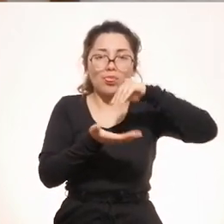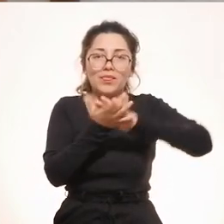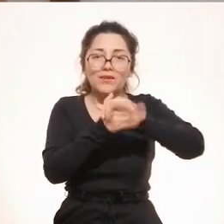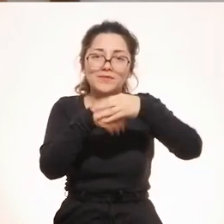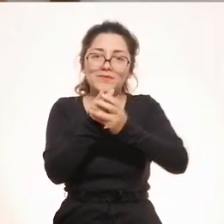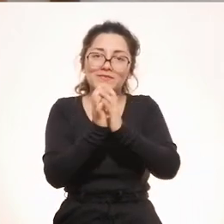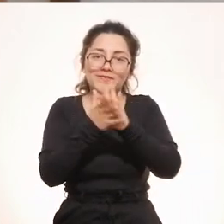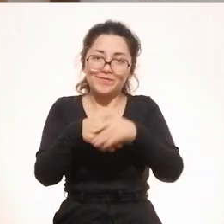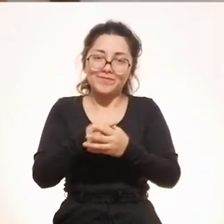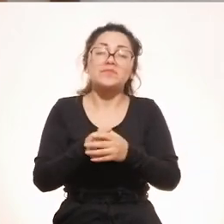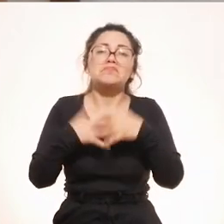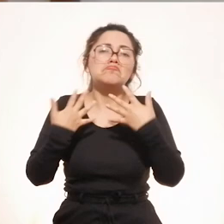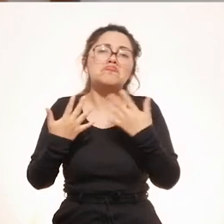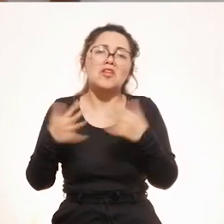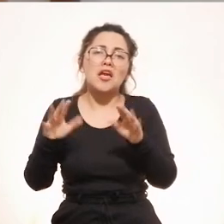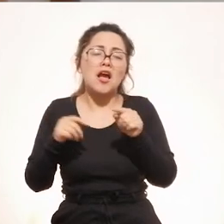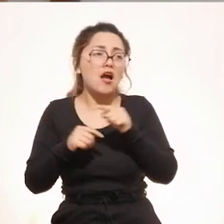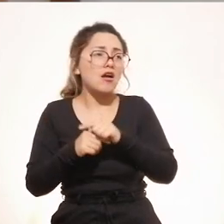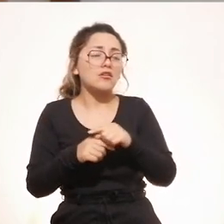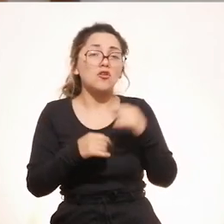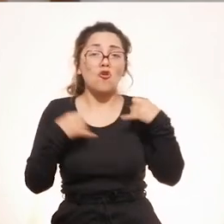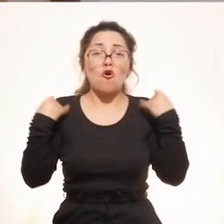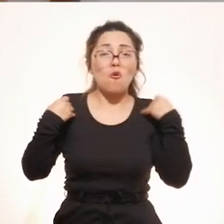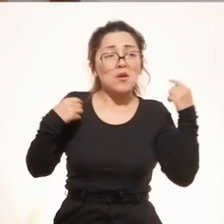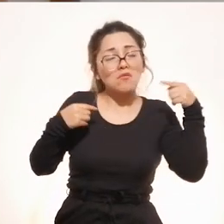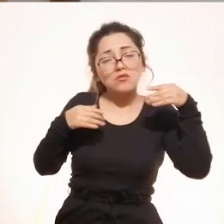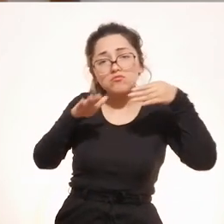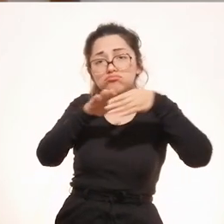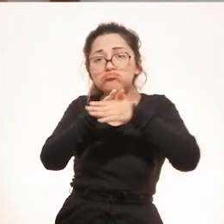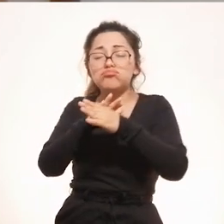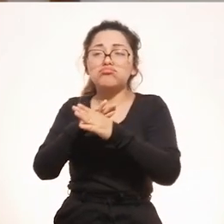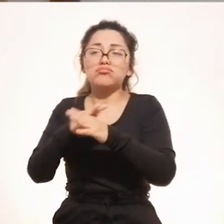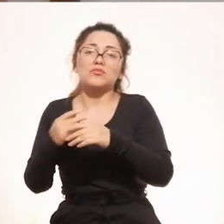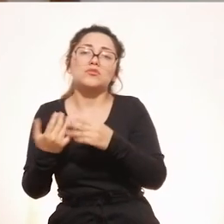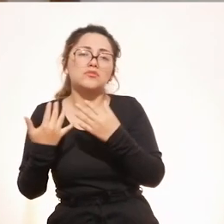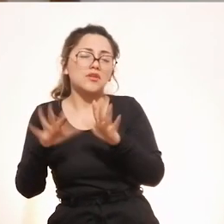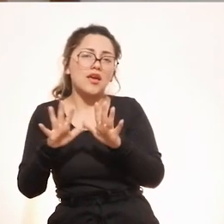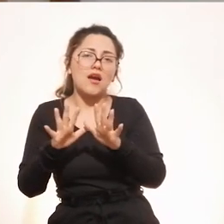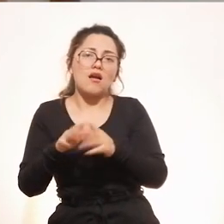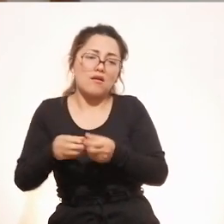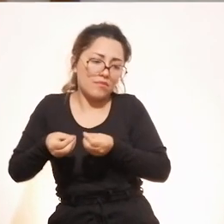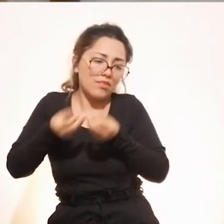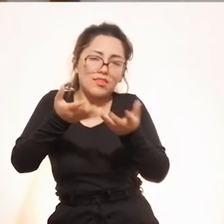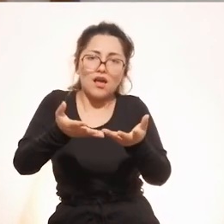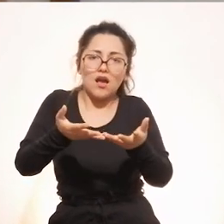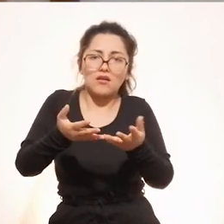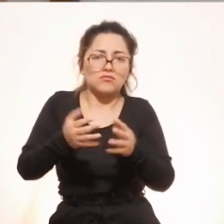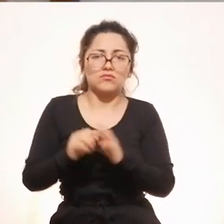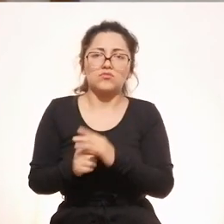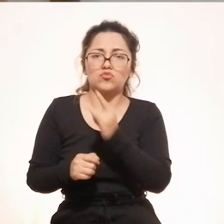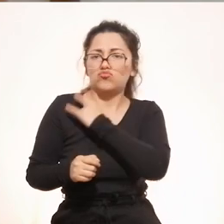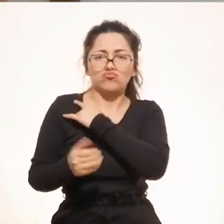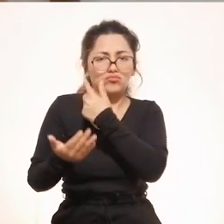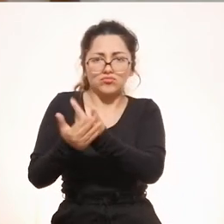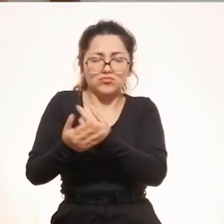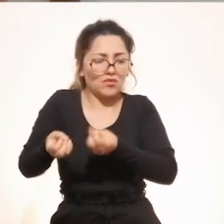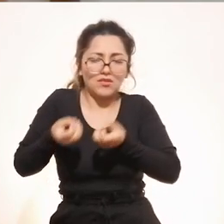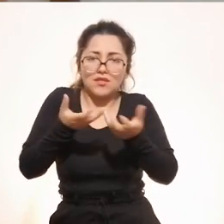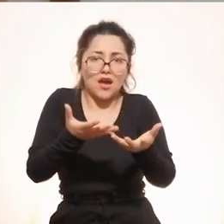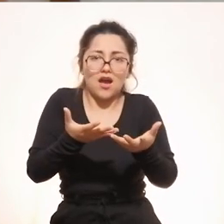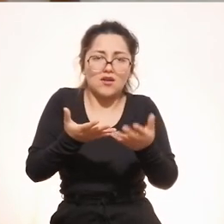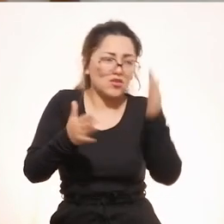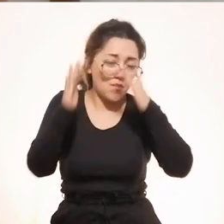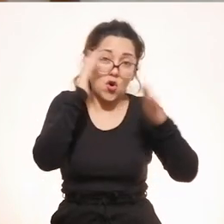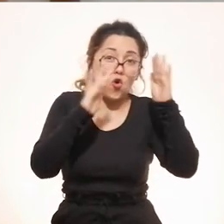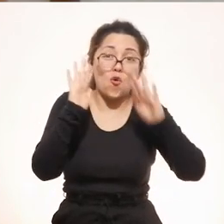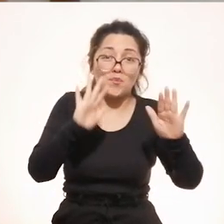todas las medidas de seguridad que ello implica, que por ese lado UNSA correrá con todos estos costos, estos suministros, no